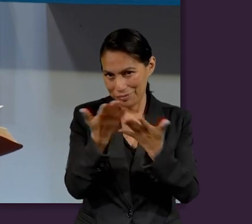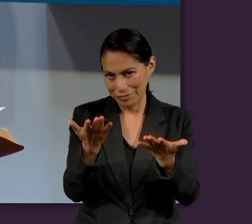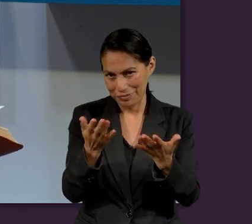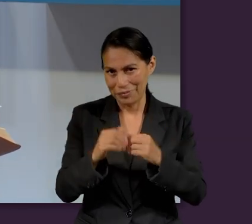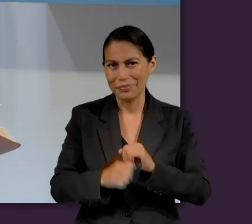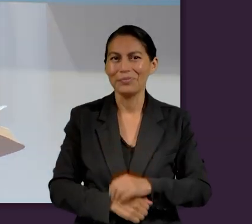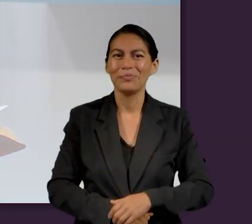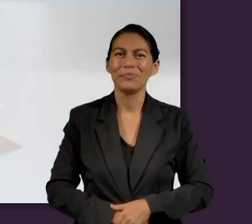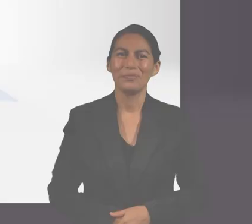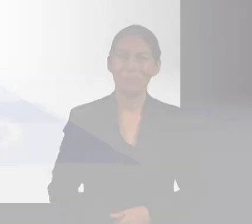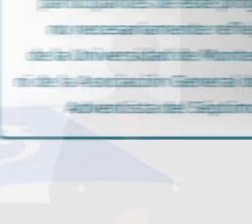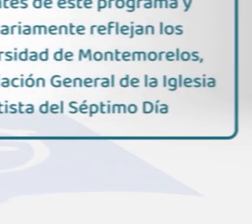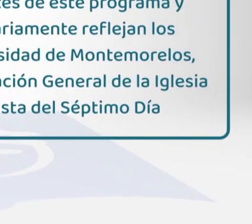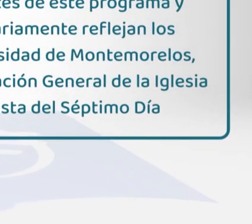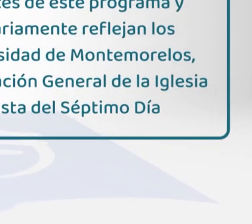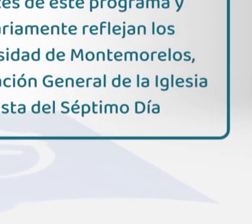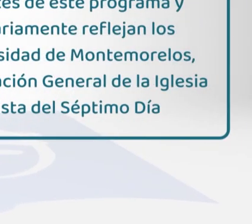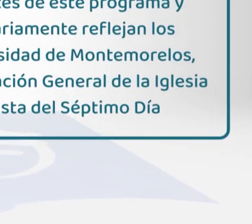semana.